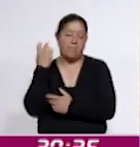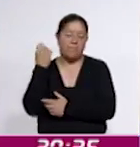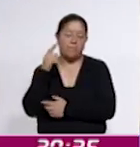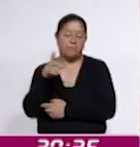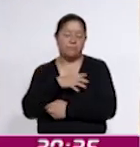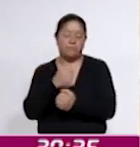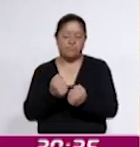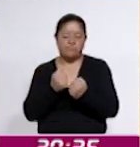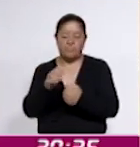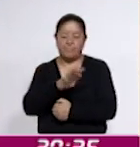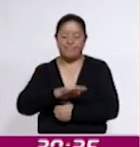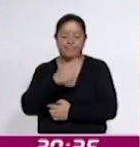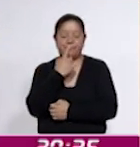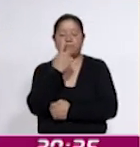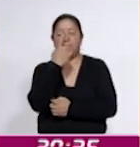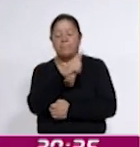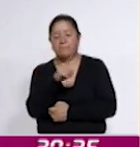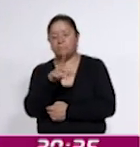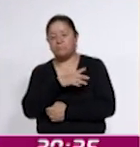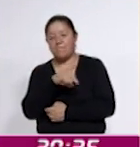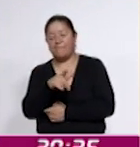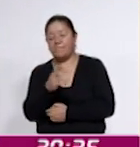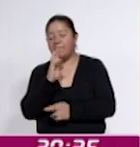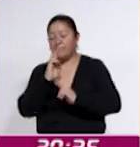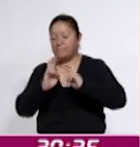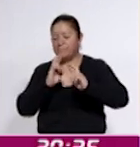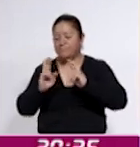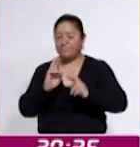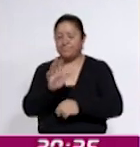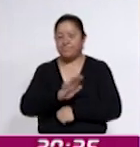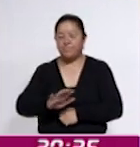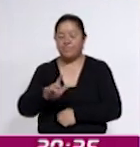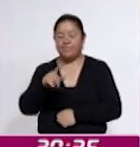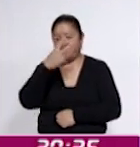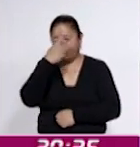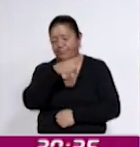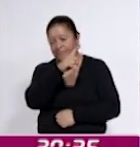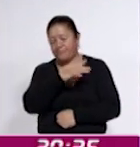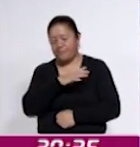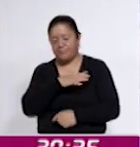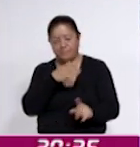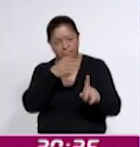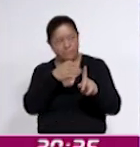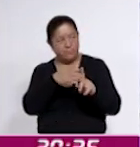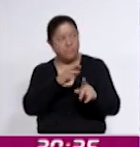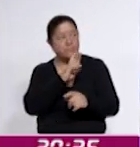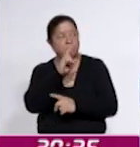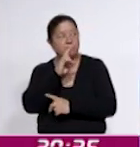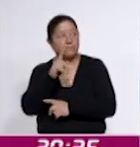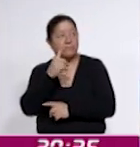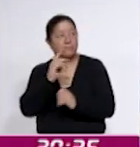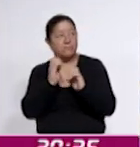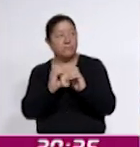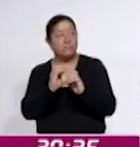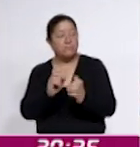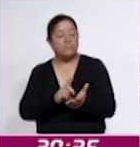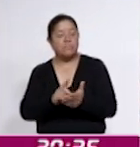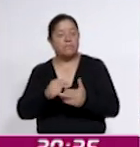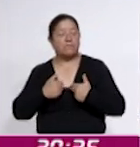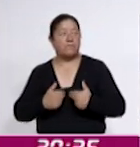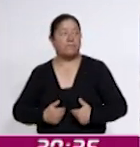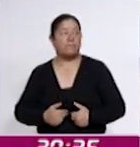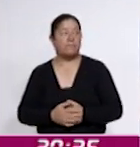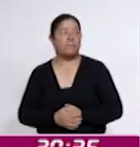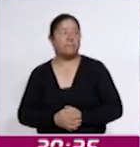respuesta ciudadana en los organismos de derechos humanos en México hacia una mayor eficacia en la protección de los derechos humanos.